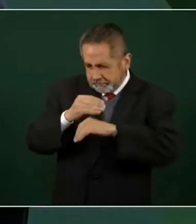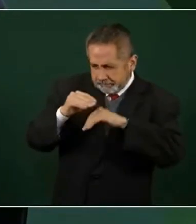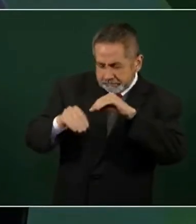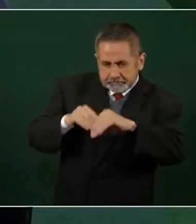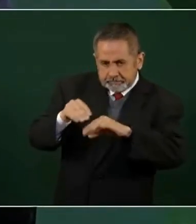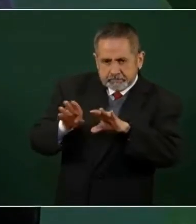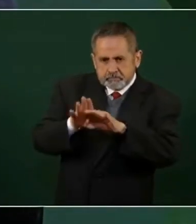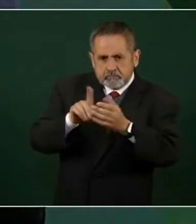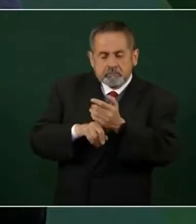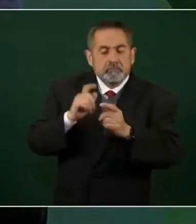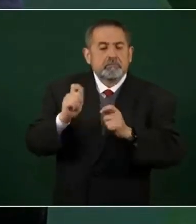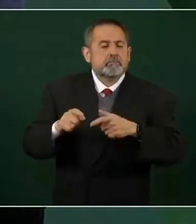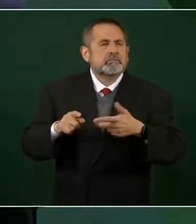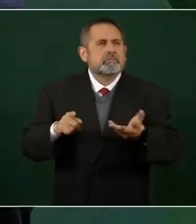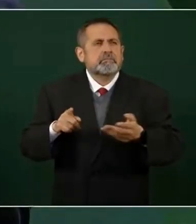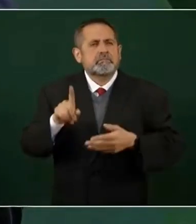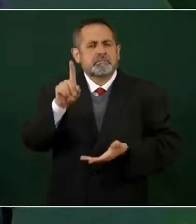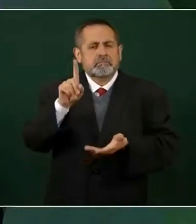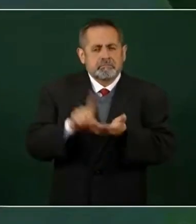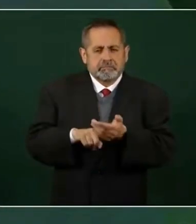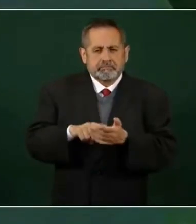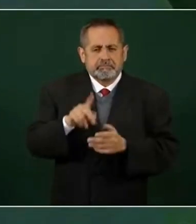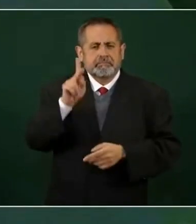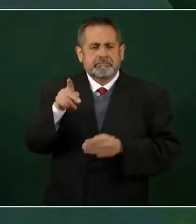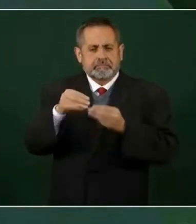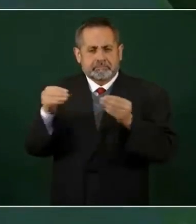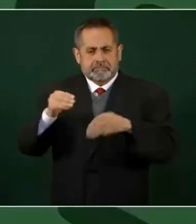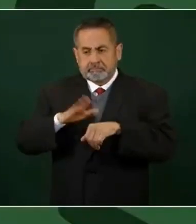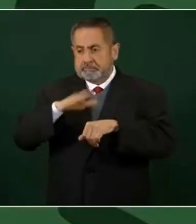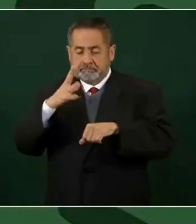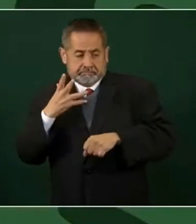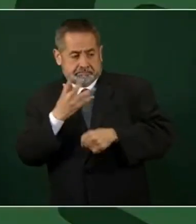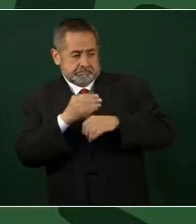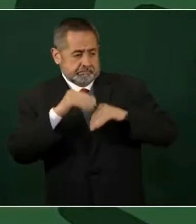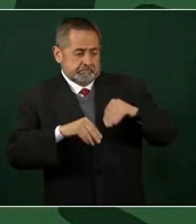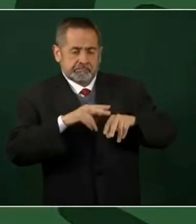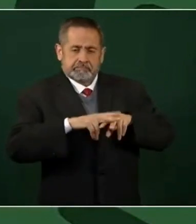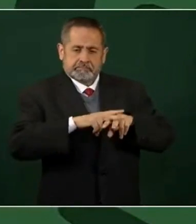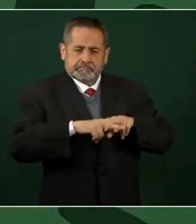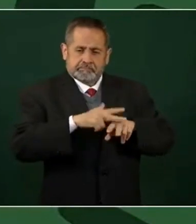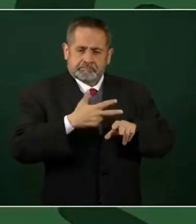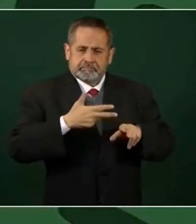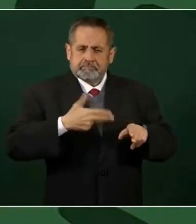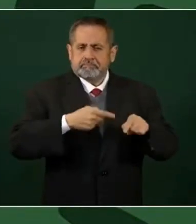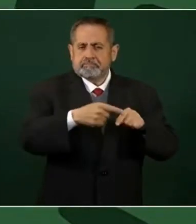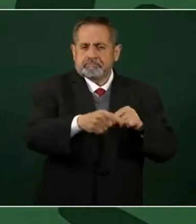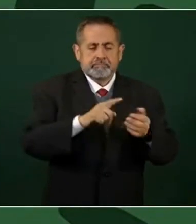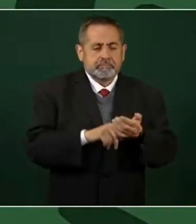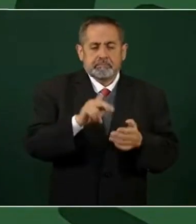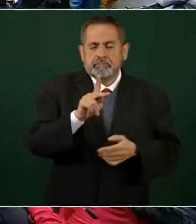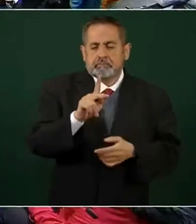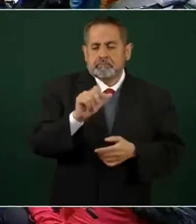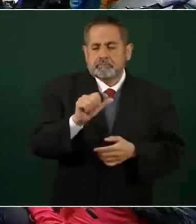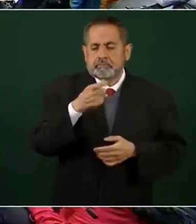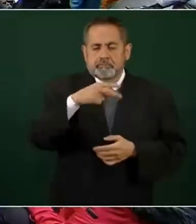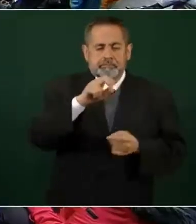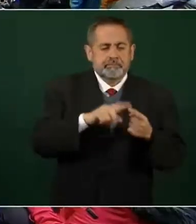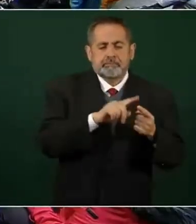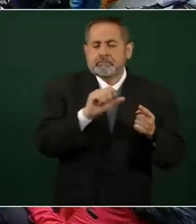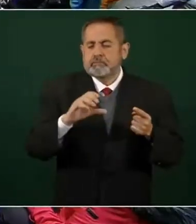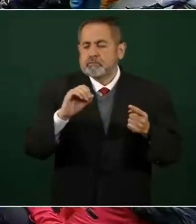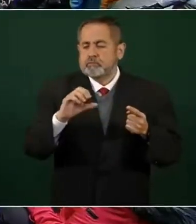como de mil kilómetros más, de Palenque a Coatzacoalcos,